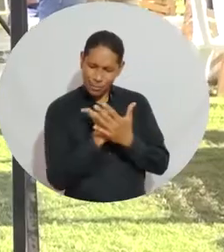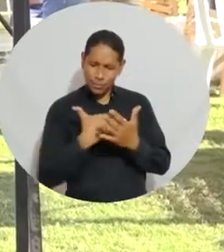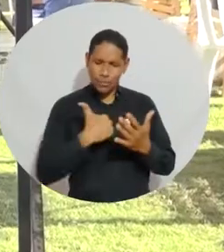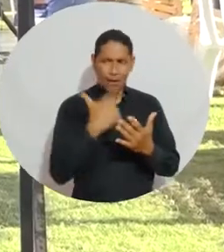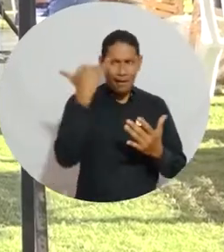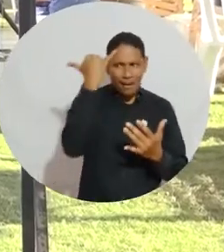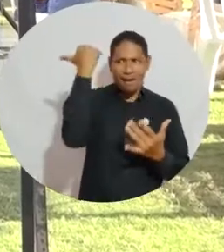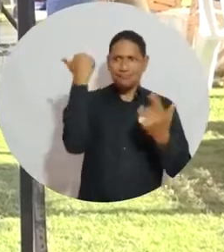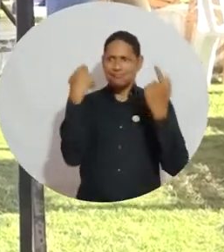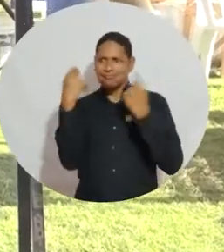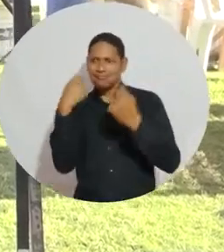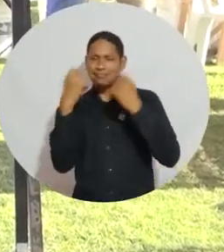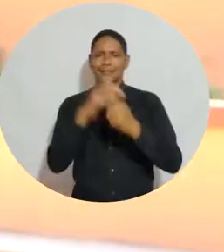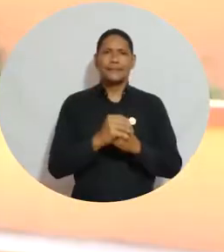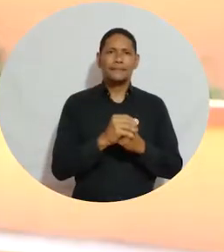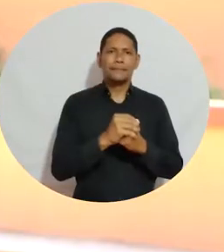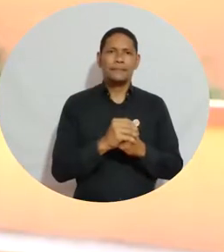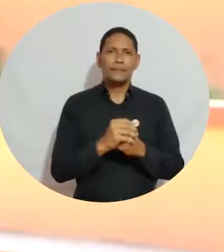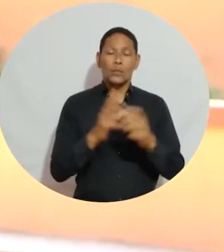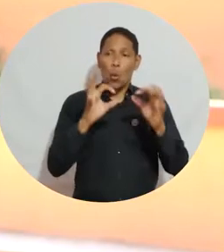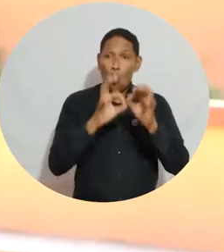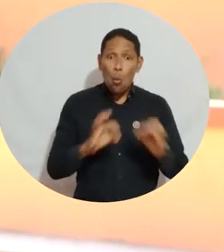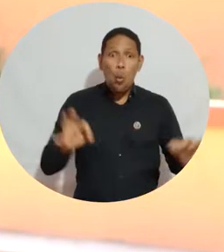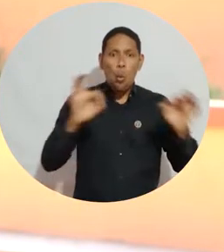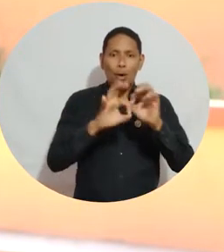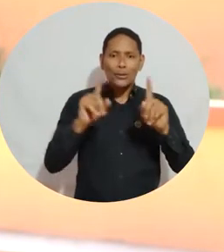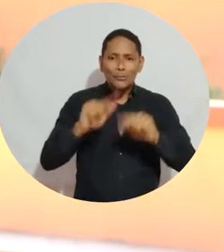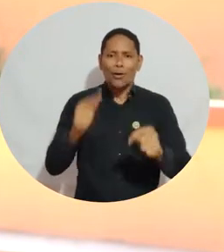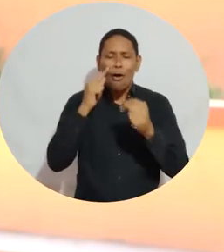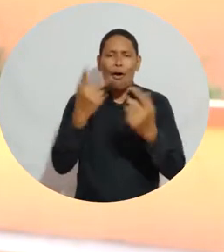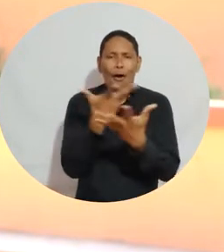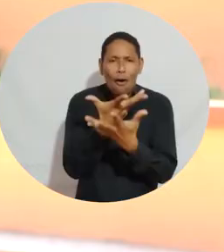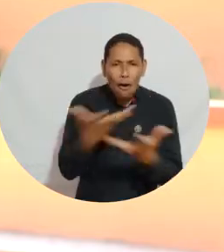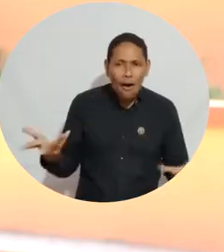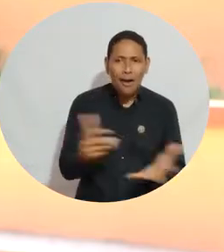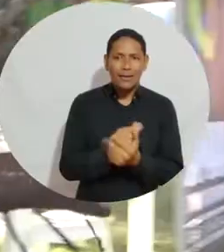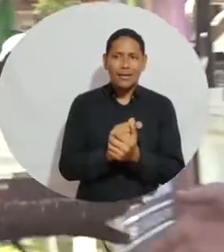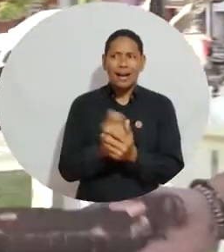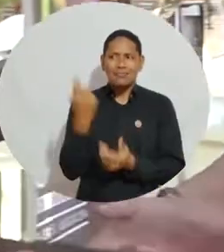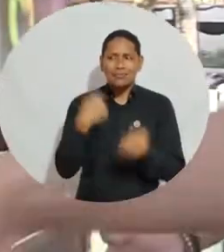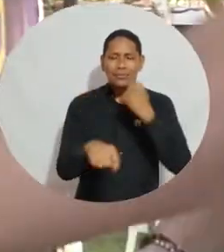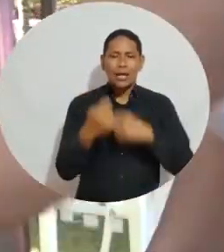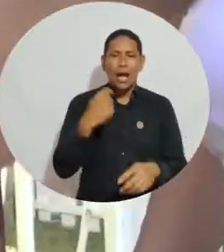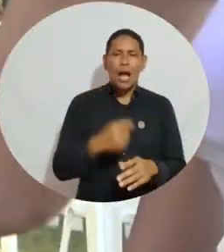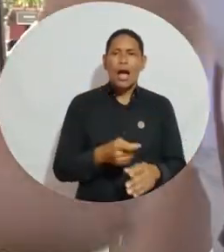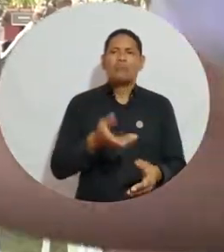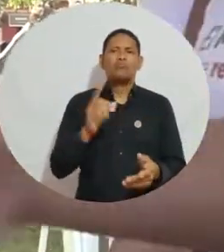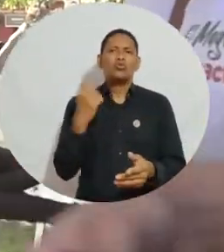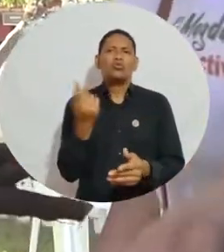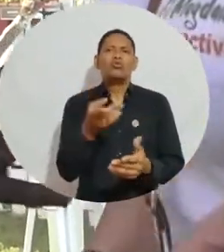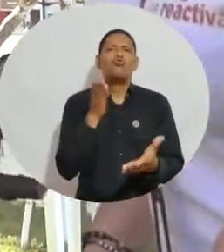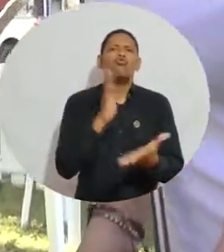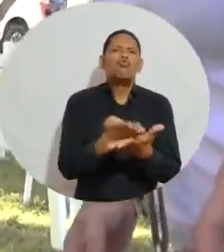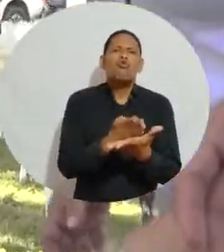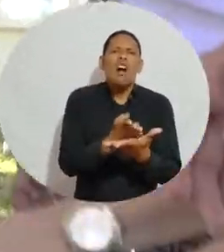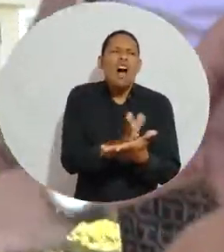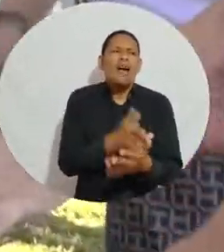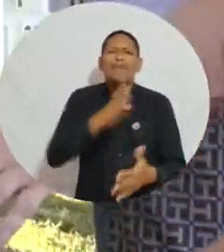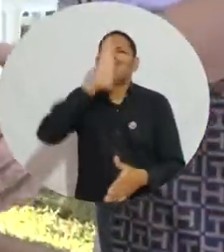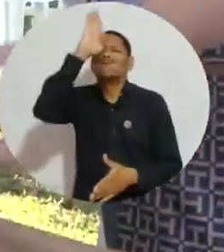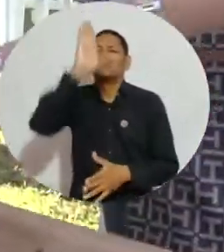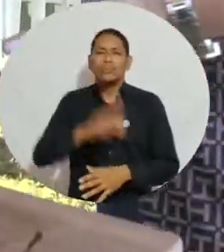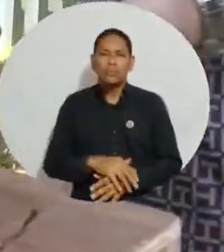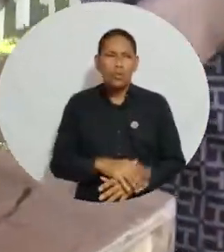y el fortalecimiento a nuestras iniciativas. Pueden mostrar la variedad de productos que ofrecen, no solamente yuca, que es lo que